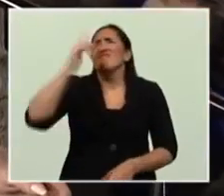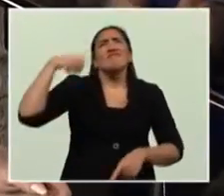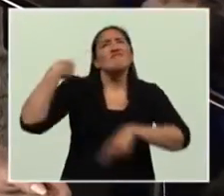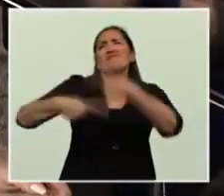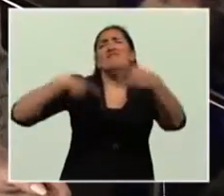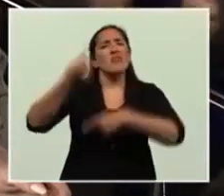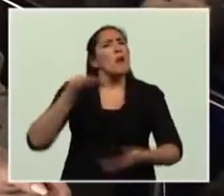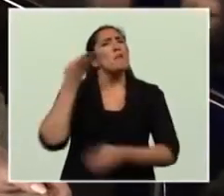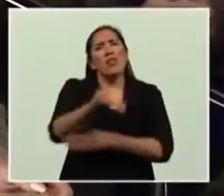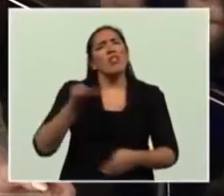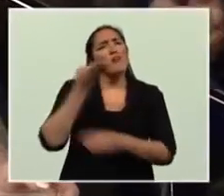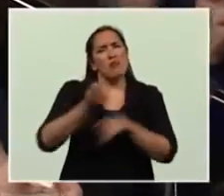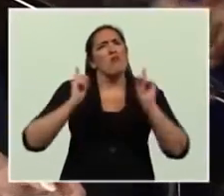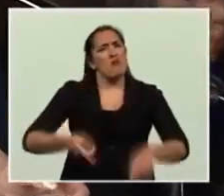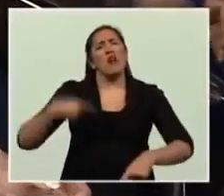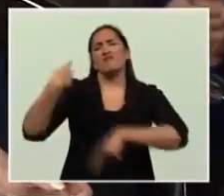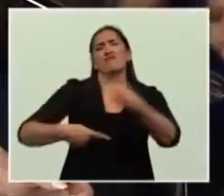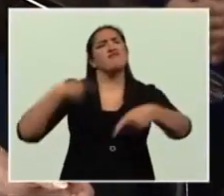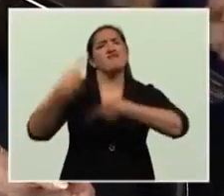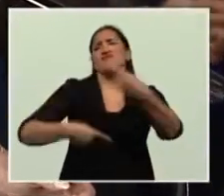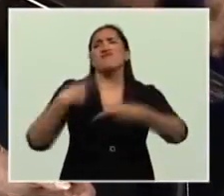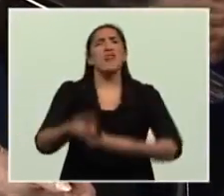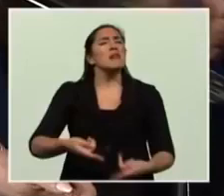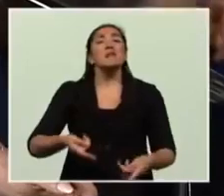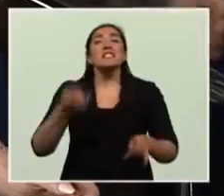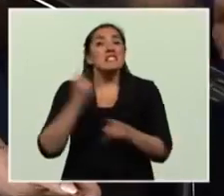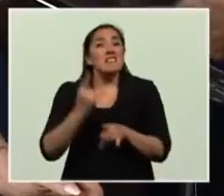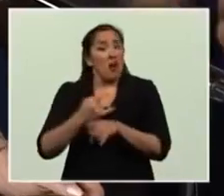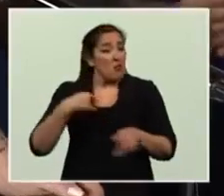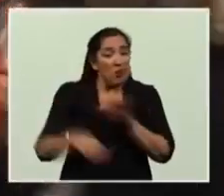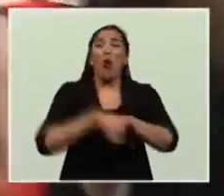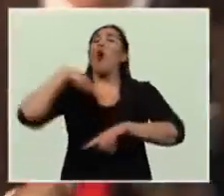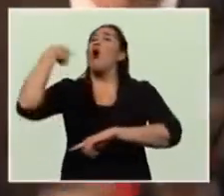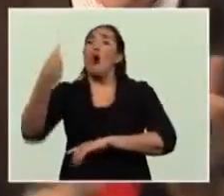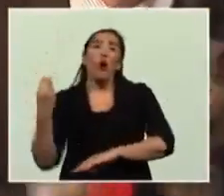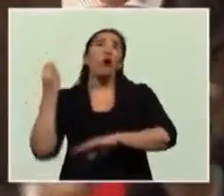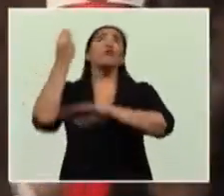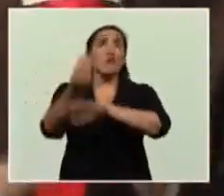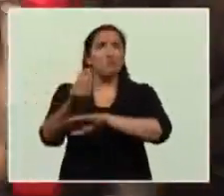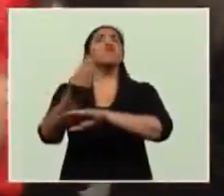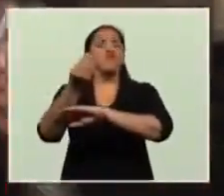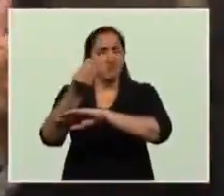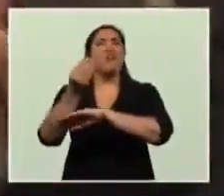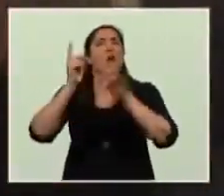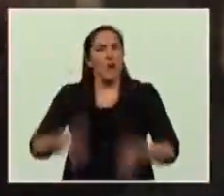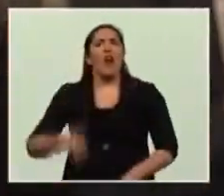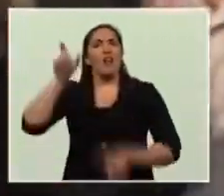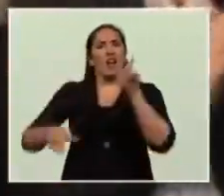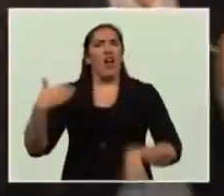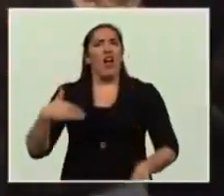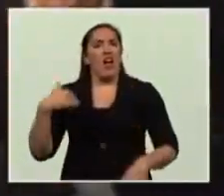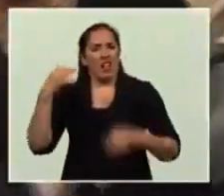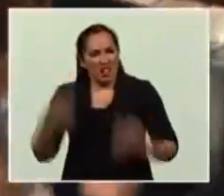porque siempre va a haber patriotas, siempre va a haber argentinos,